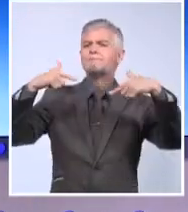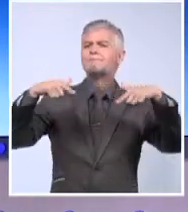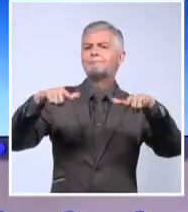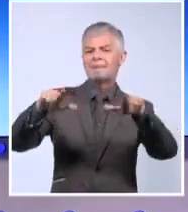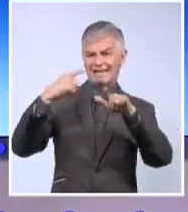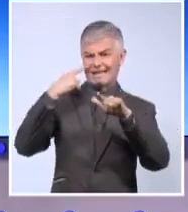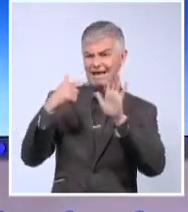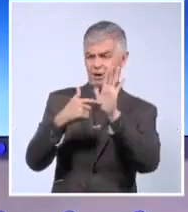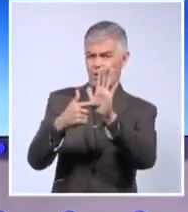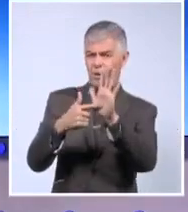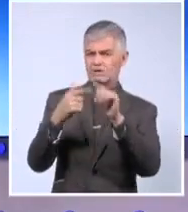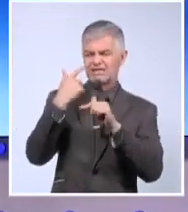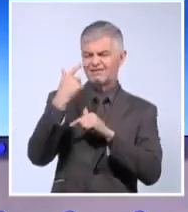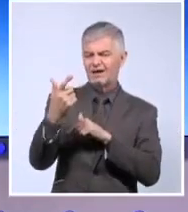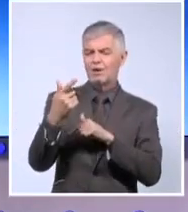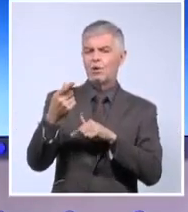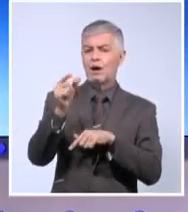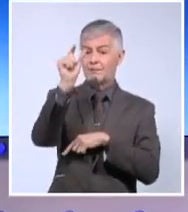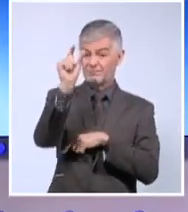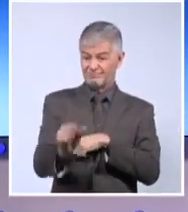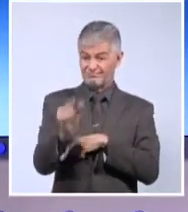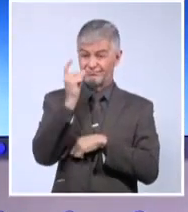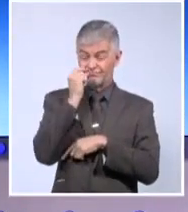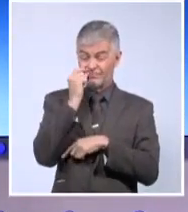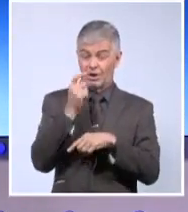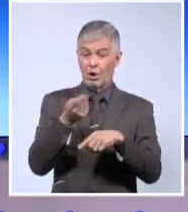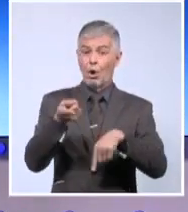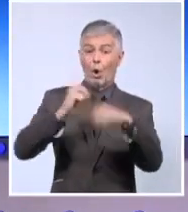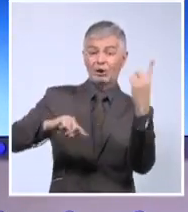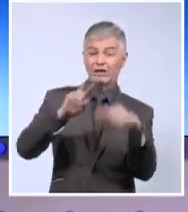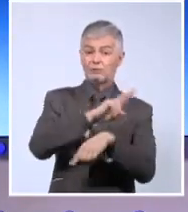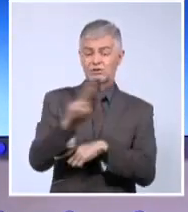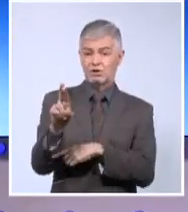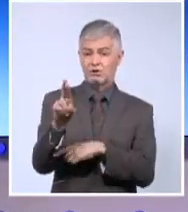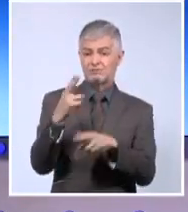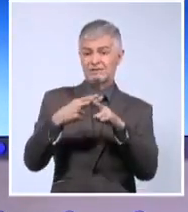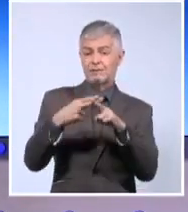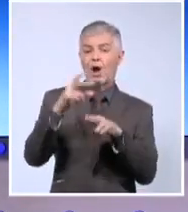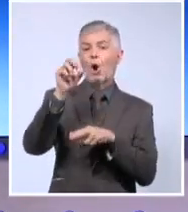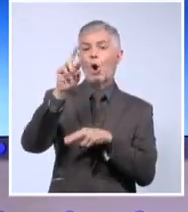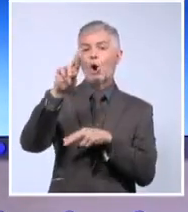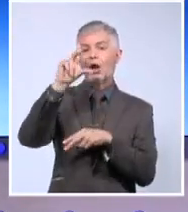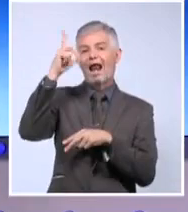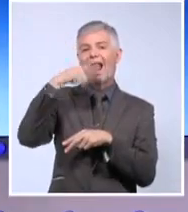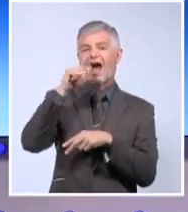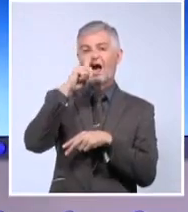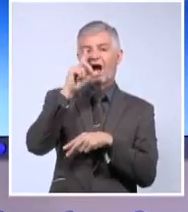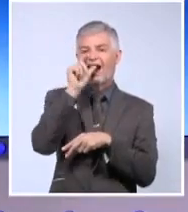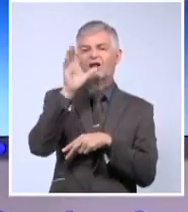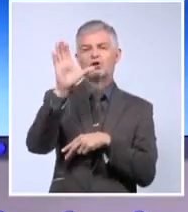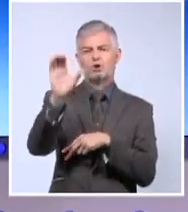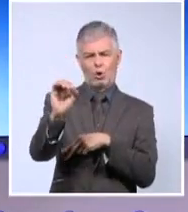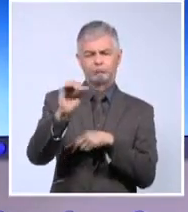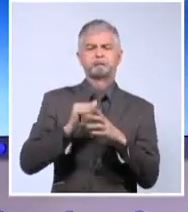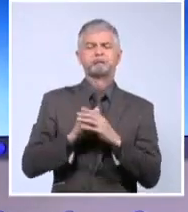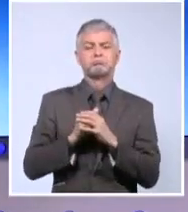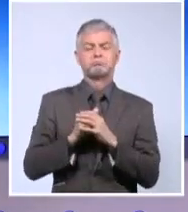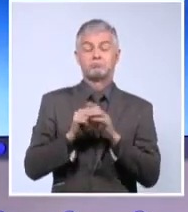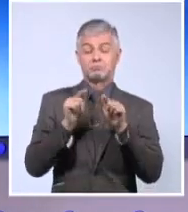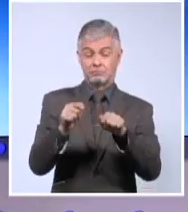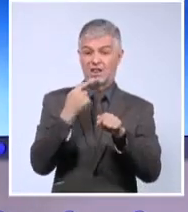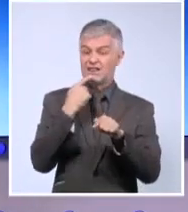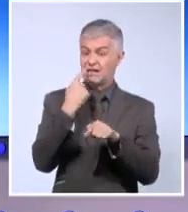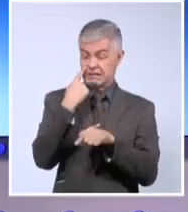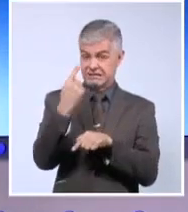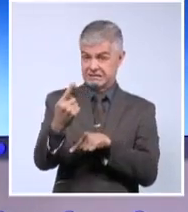un connotado contrarrevolucionario que reside en la Florida, se llama Orlando Gutiérrez Boronat. Miren lo que está diciendo.